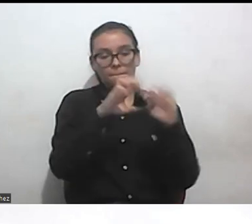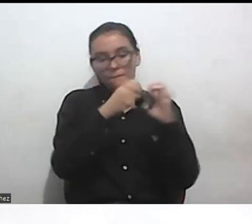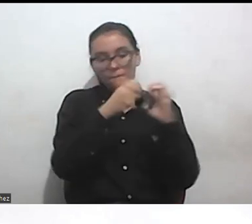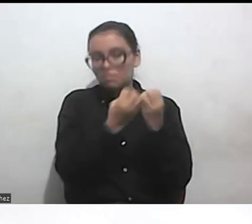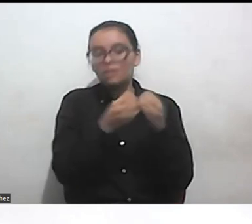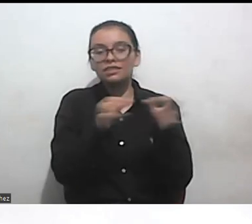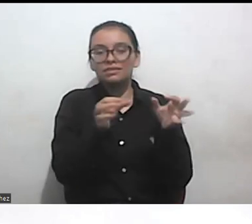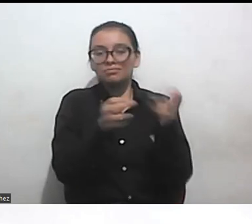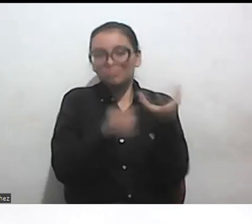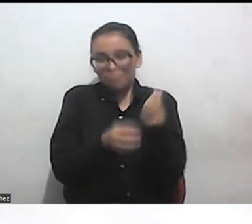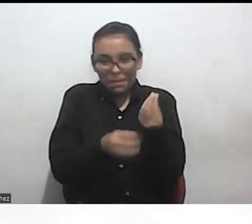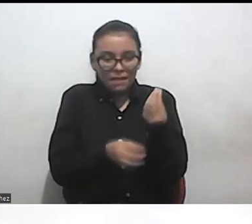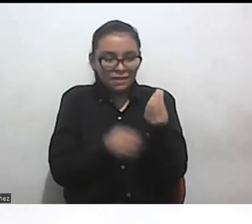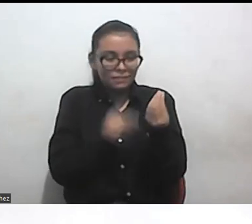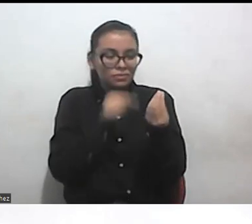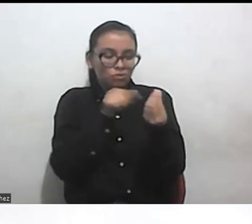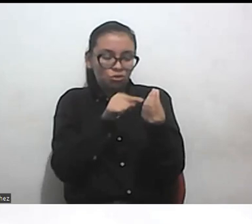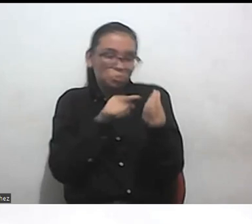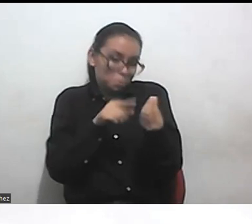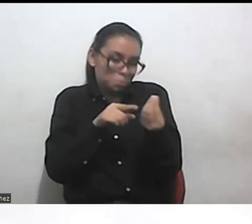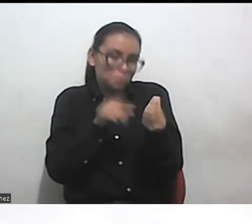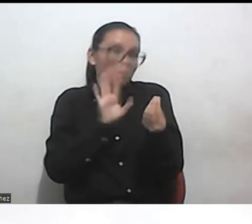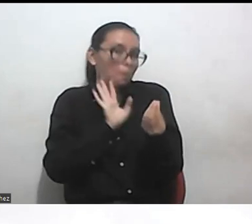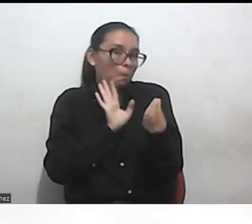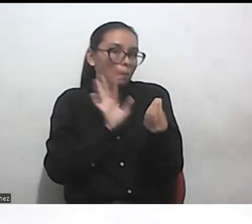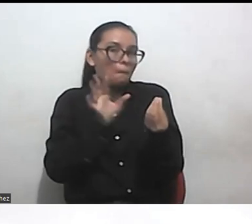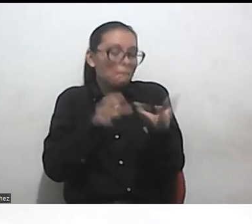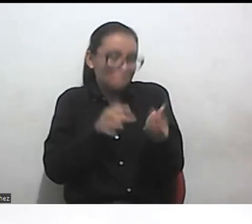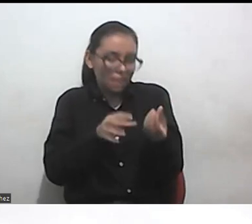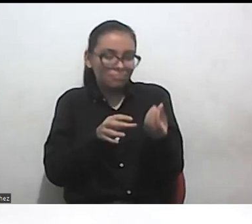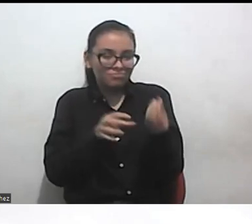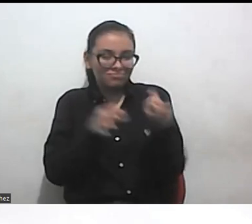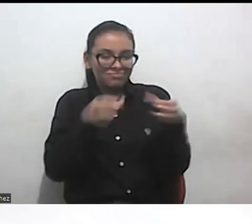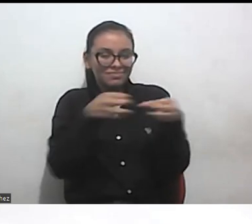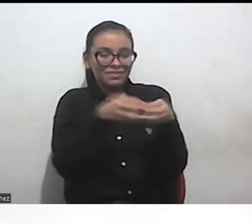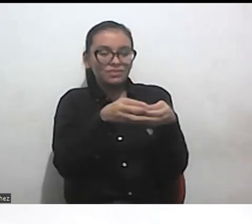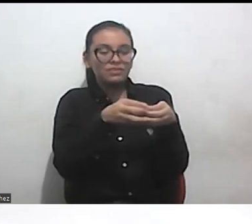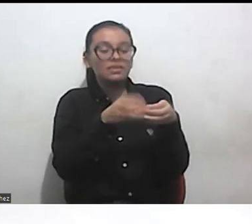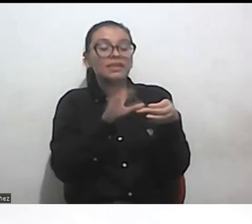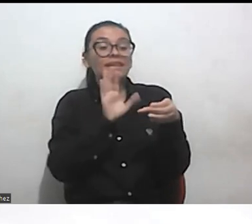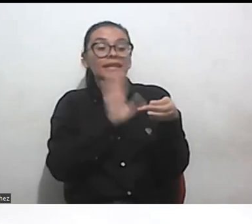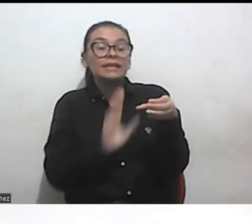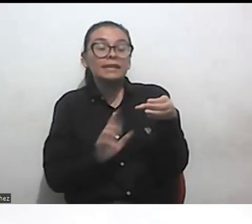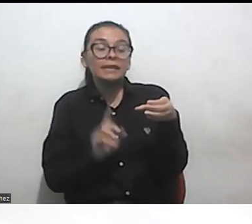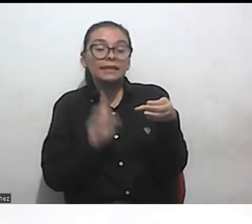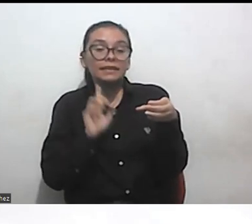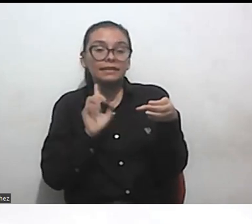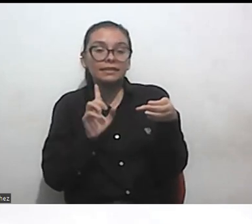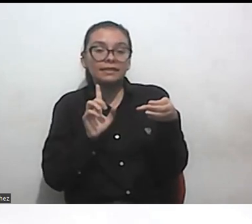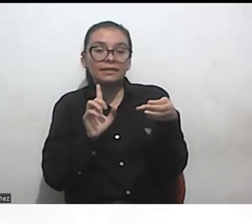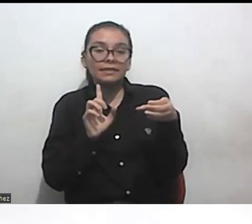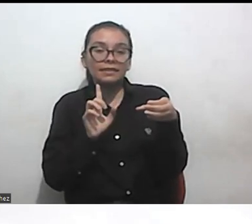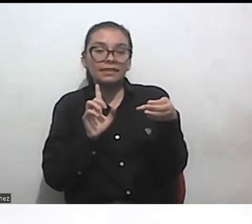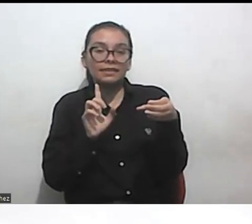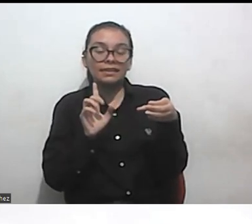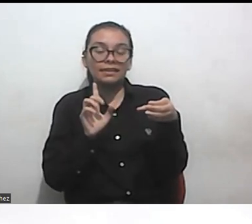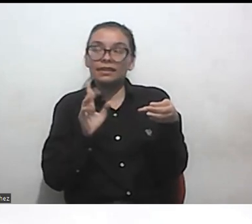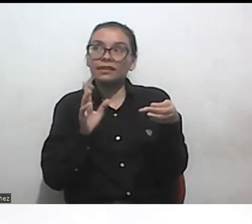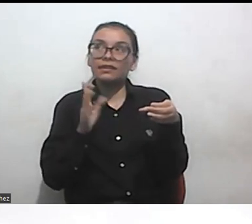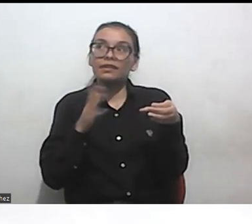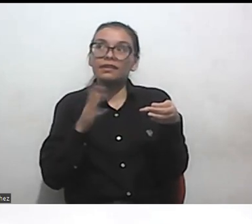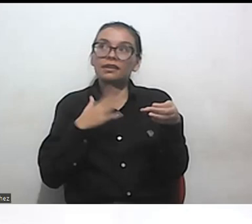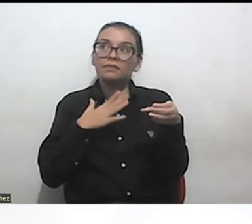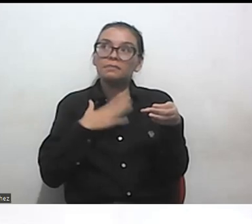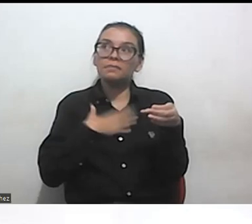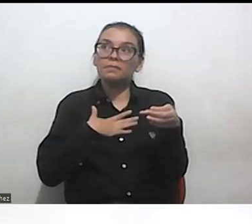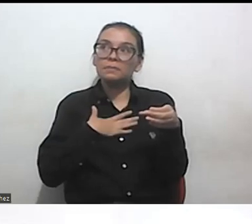que yo considero pequeños pero hay un punto que mi sociabilidad